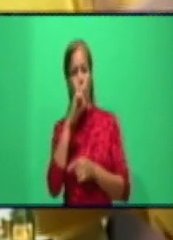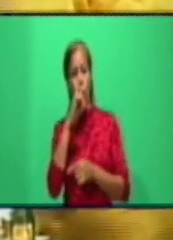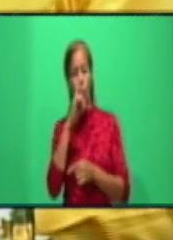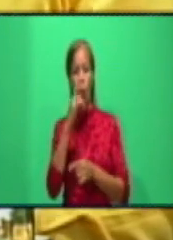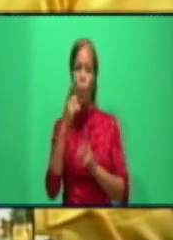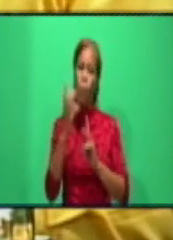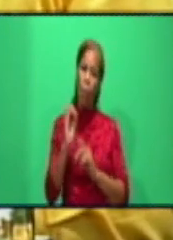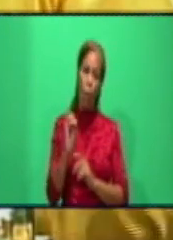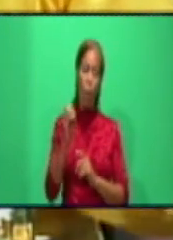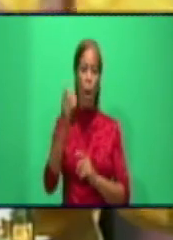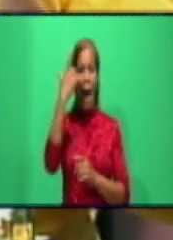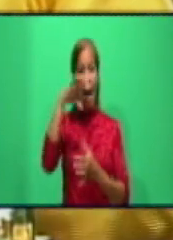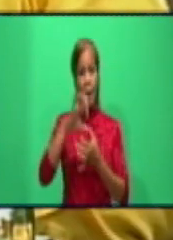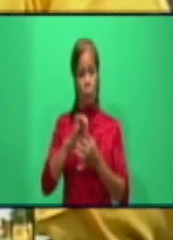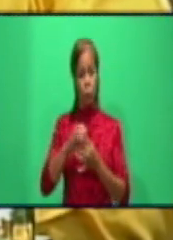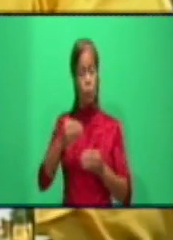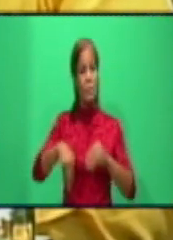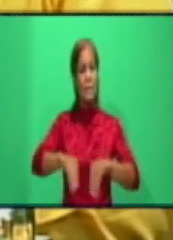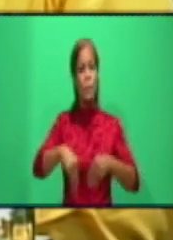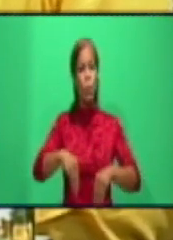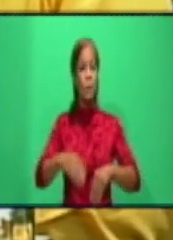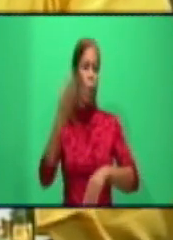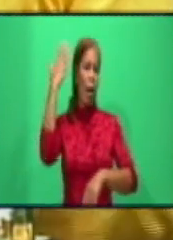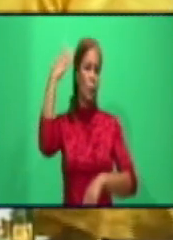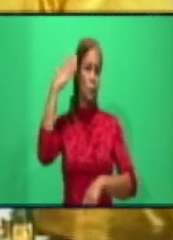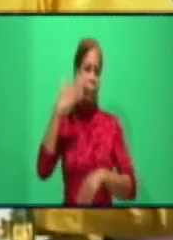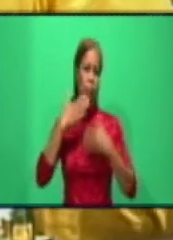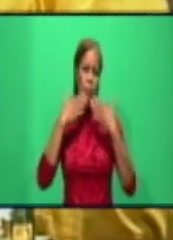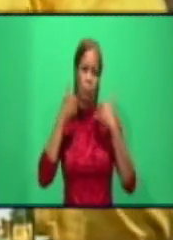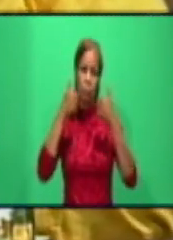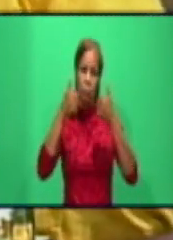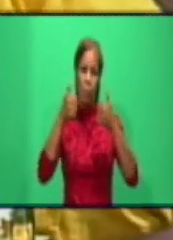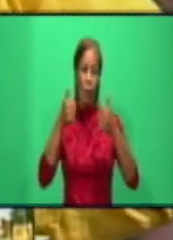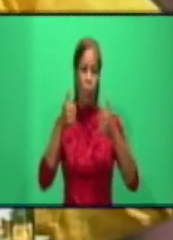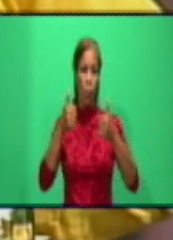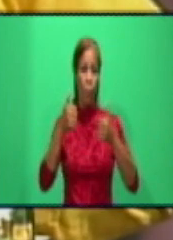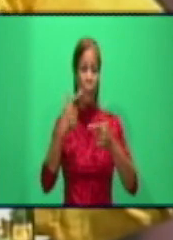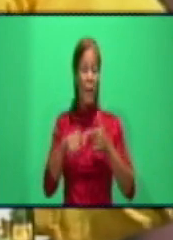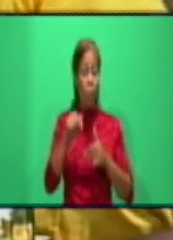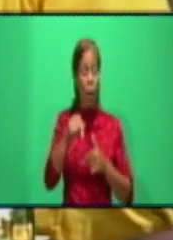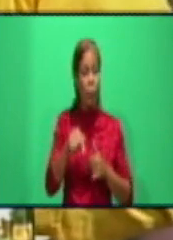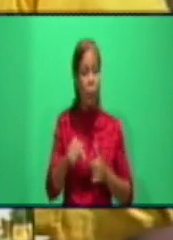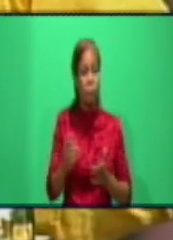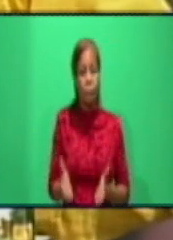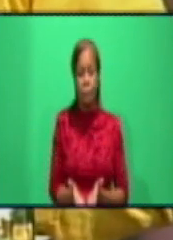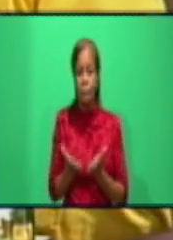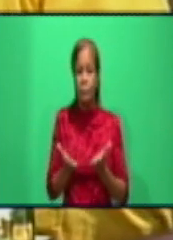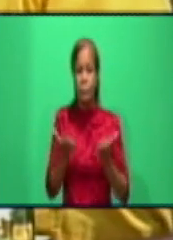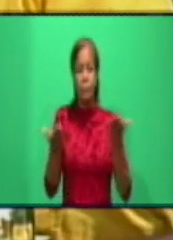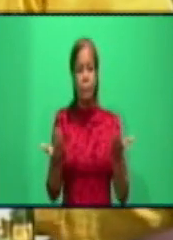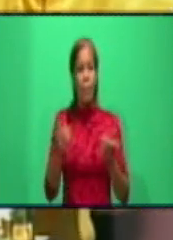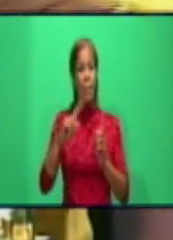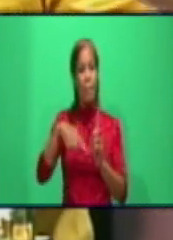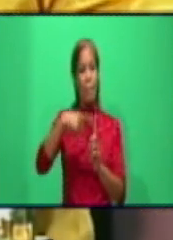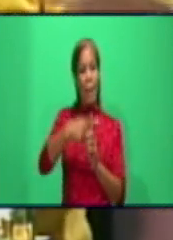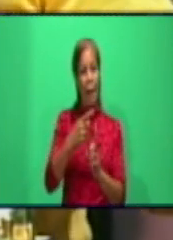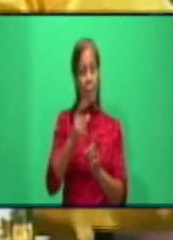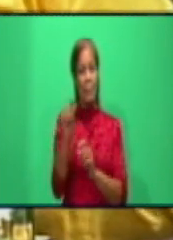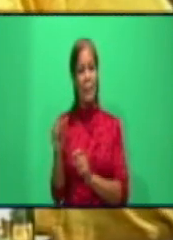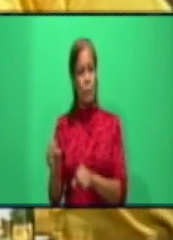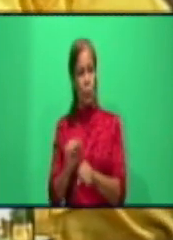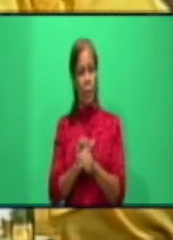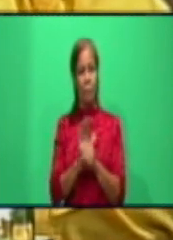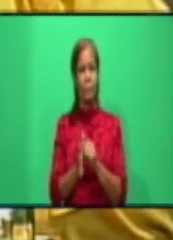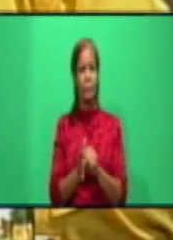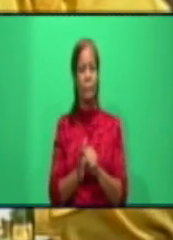tenía una situación. Bueno, la situación más compleja no era precisamente el incremento de los casos, no era precisamente estudiar